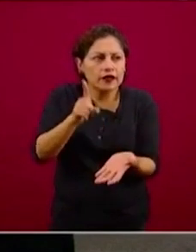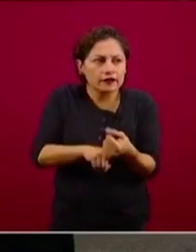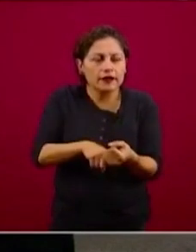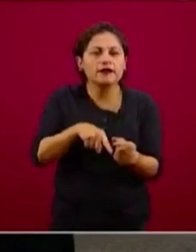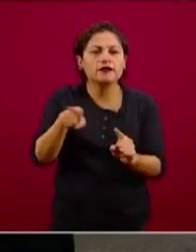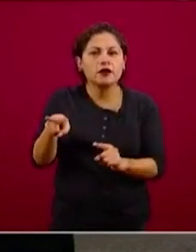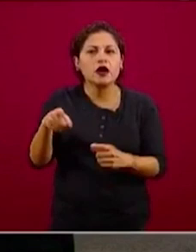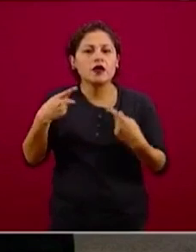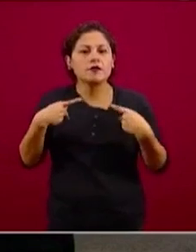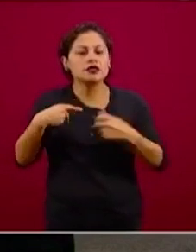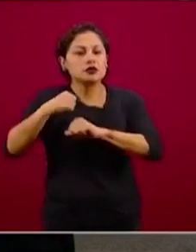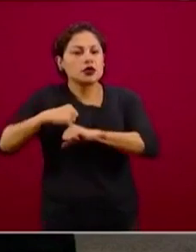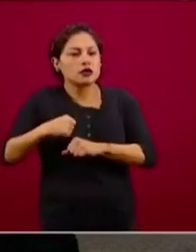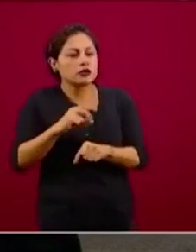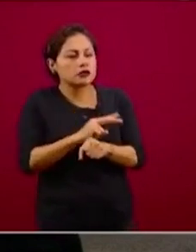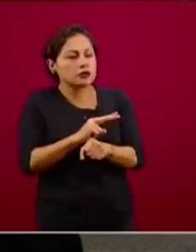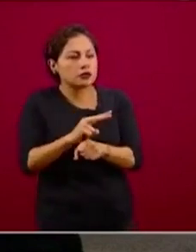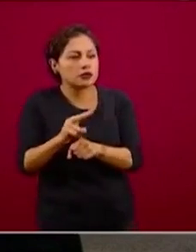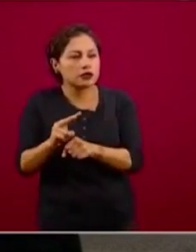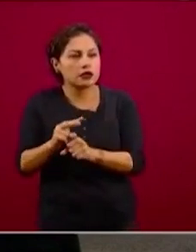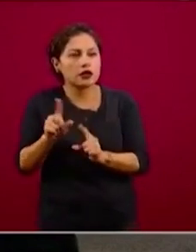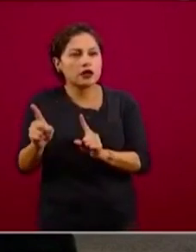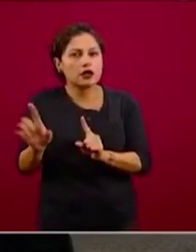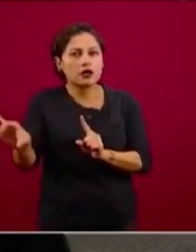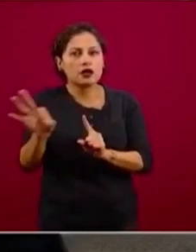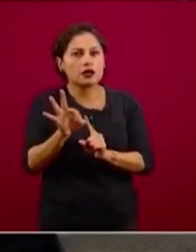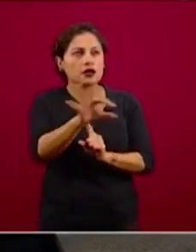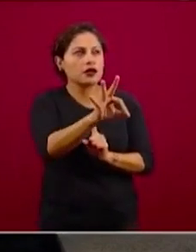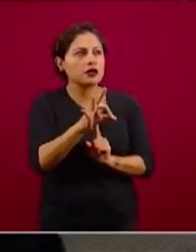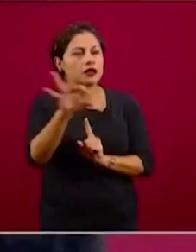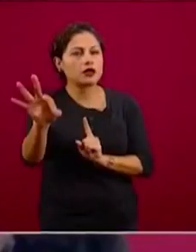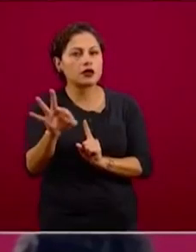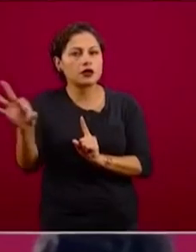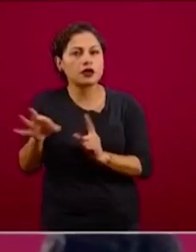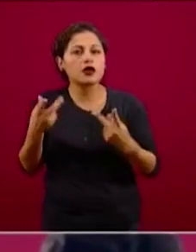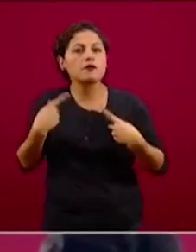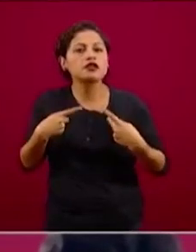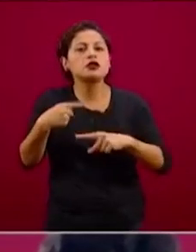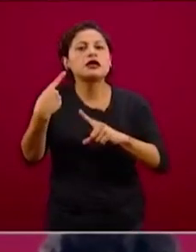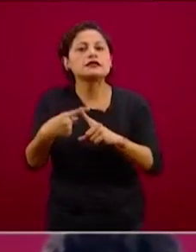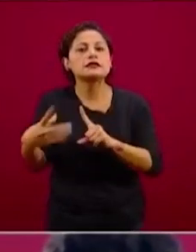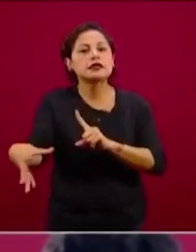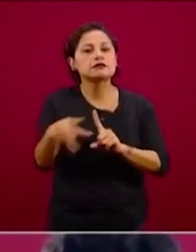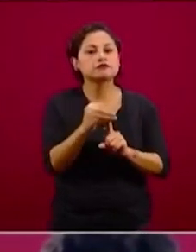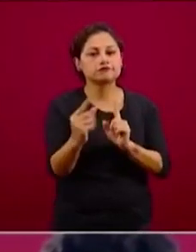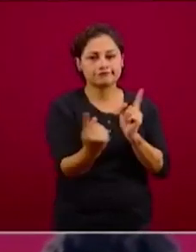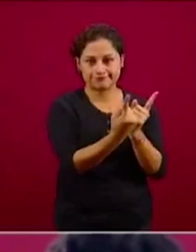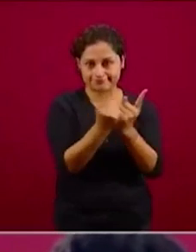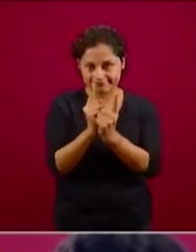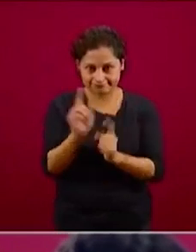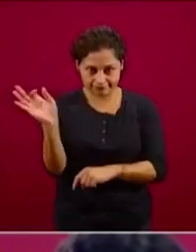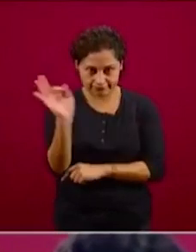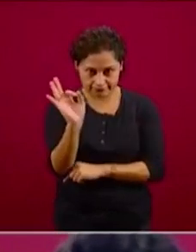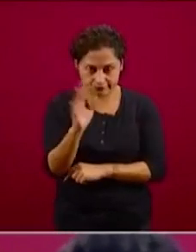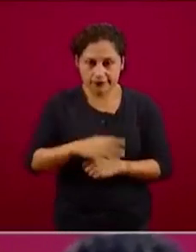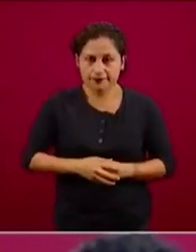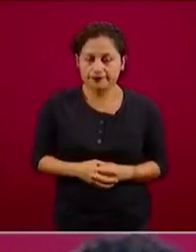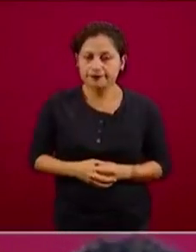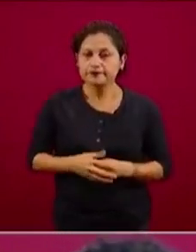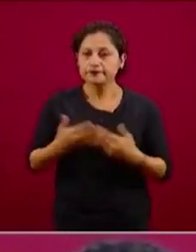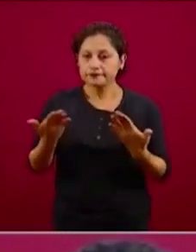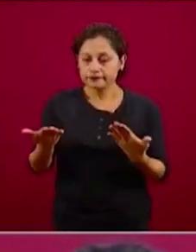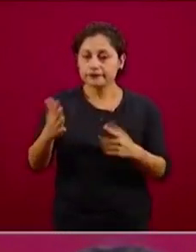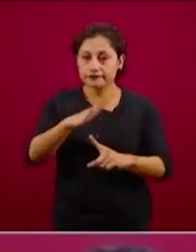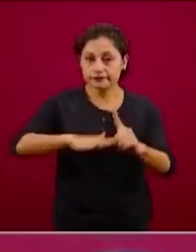sido, quién pudo haber sido, quién pudo haber sido. Y se identifican en este momento estos nueve contactos, que es la tercera parte del